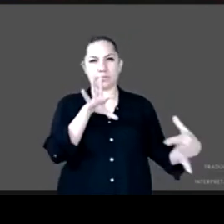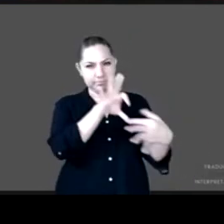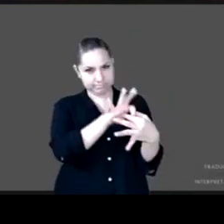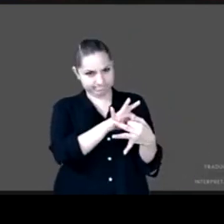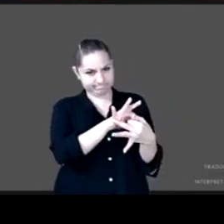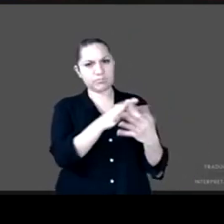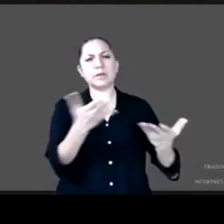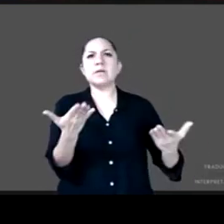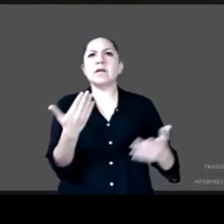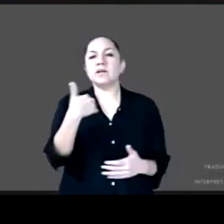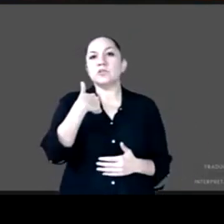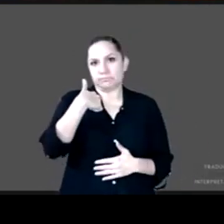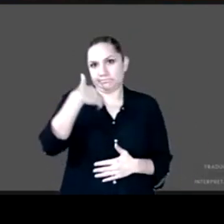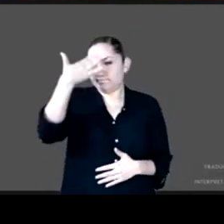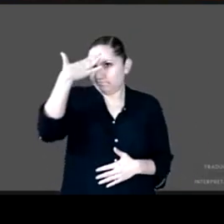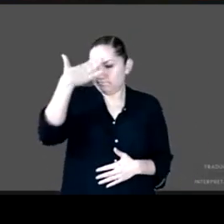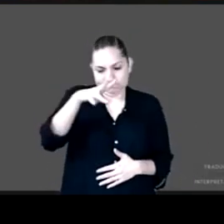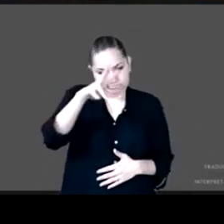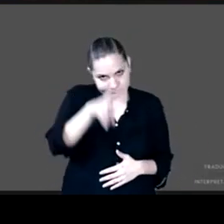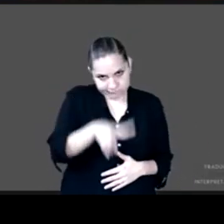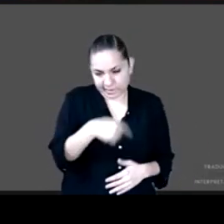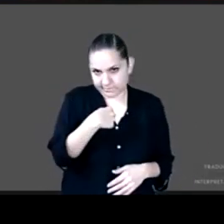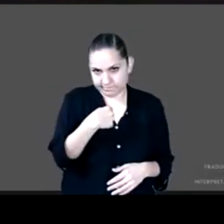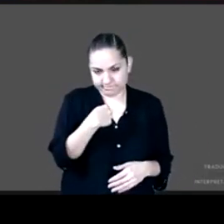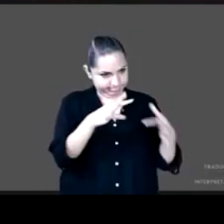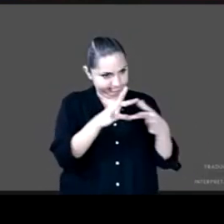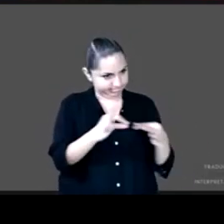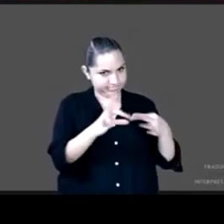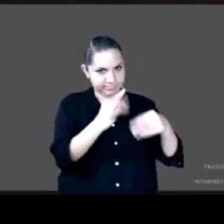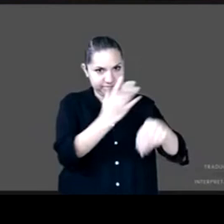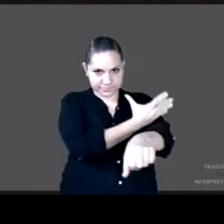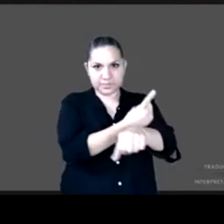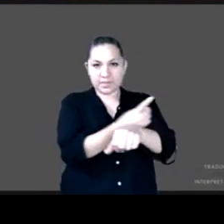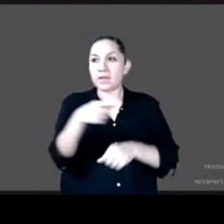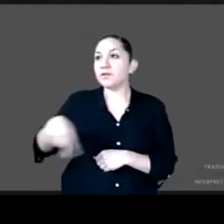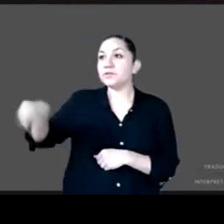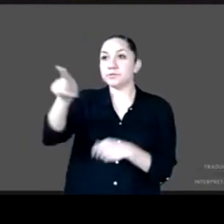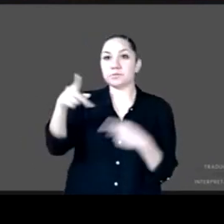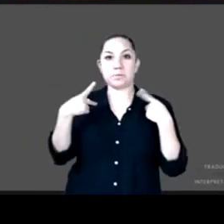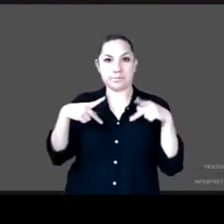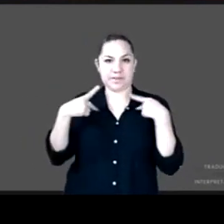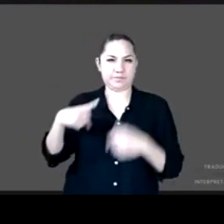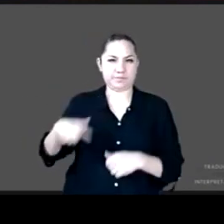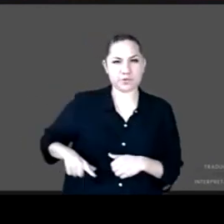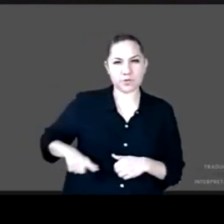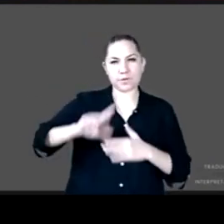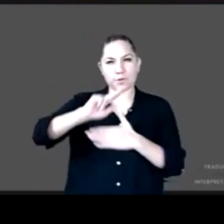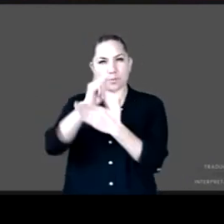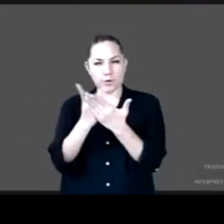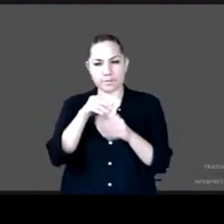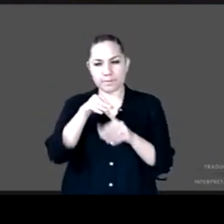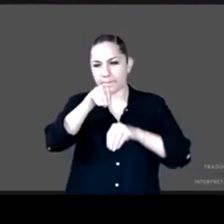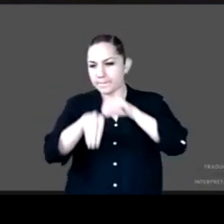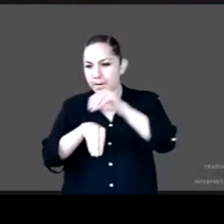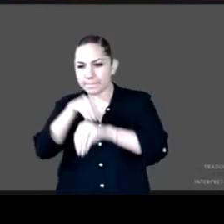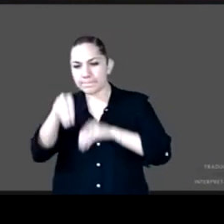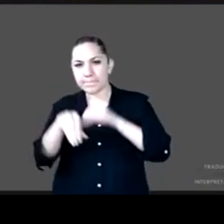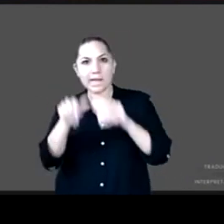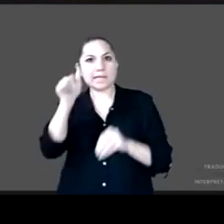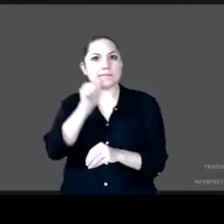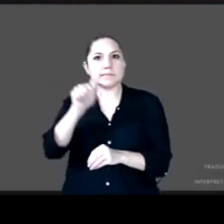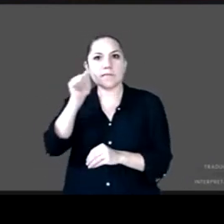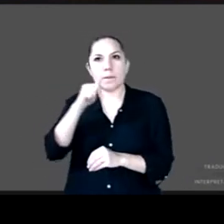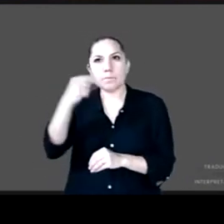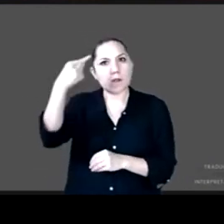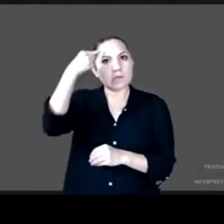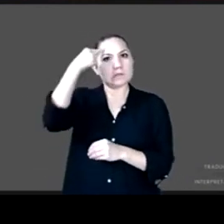de las cosas que más preocupan a quienes nos interesamos en las políticas públicas es el milismo es decir cuando